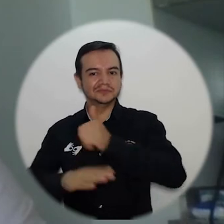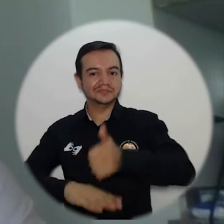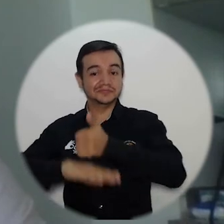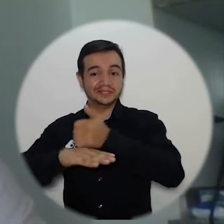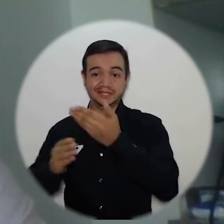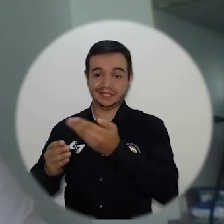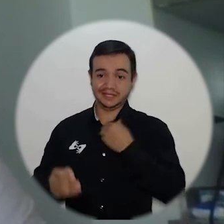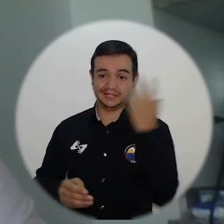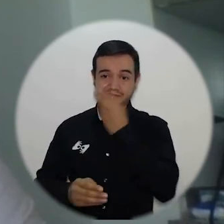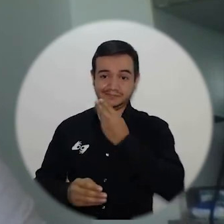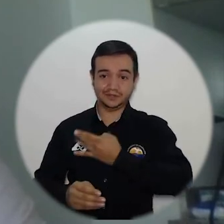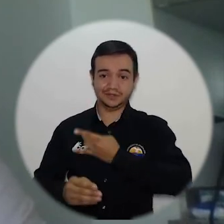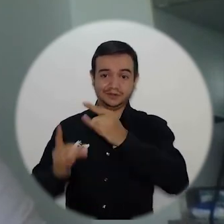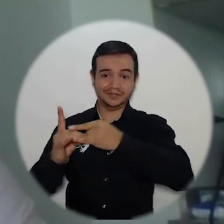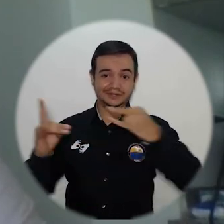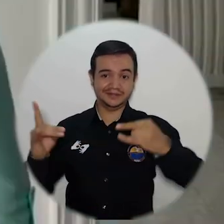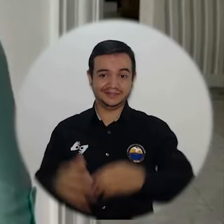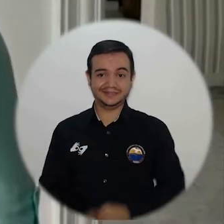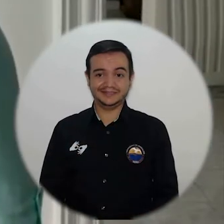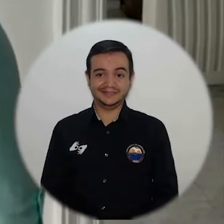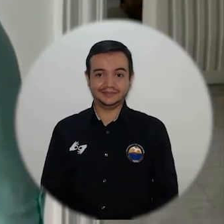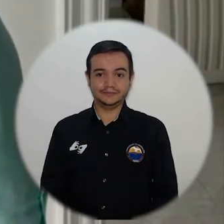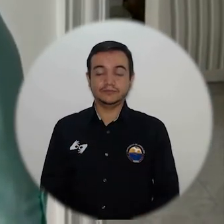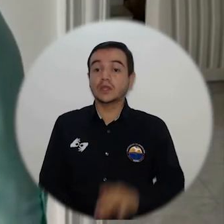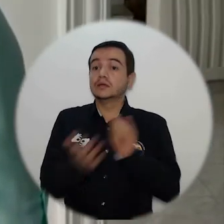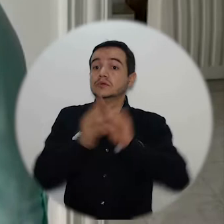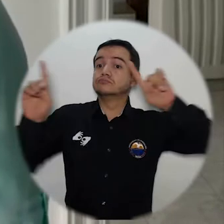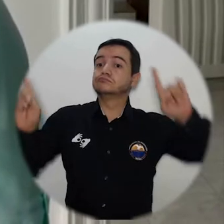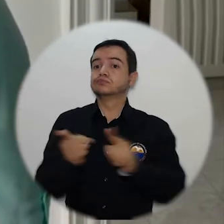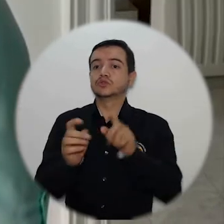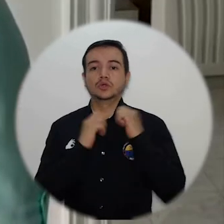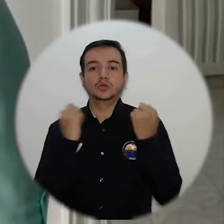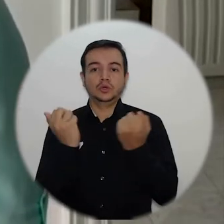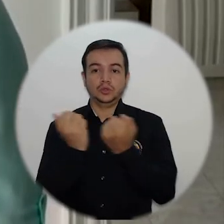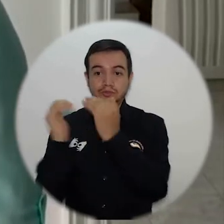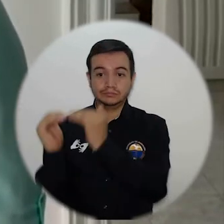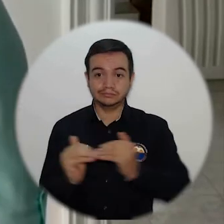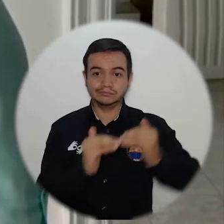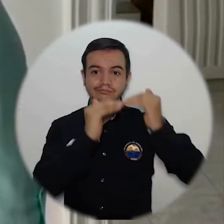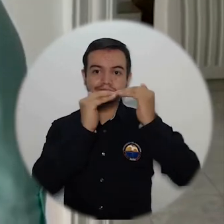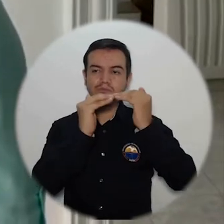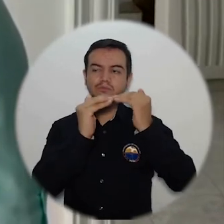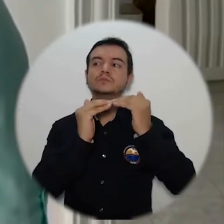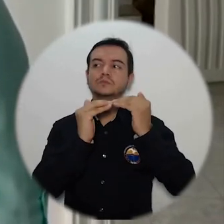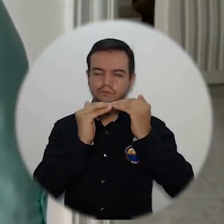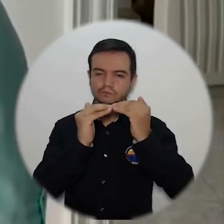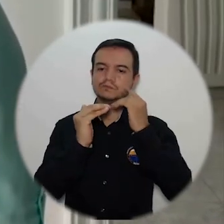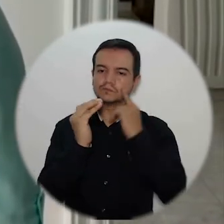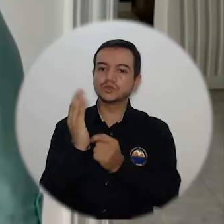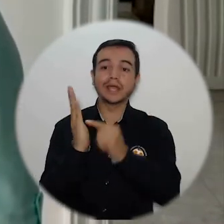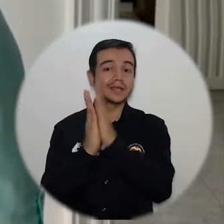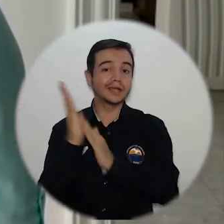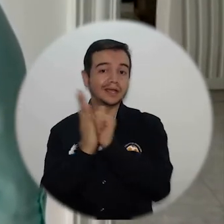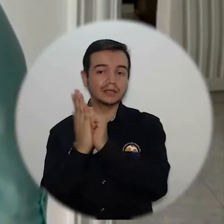esta linda universidad, de nuestra institución. A manera de conclusión de este Consejo Superior, podemos decir que se llevó y se cumplió la